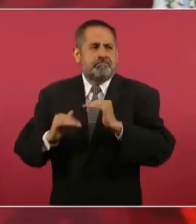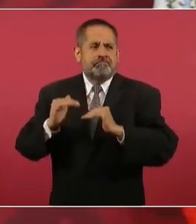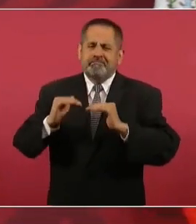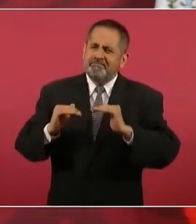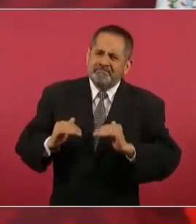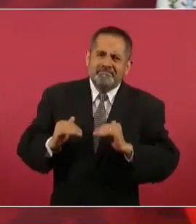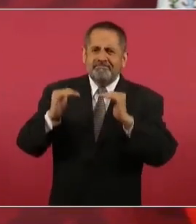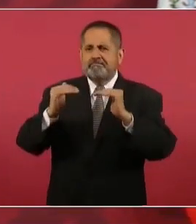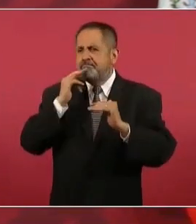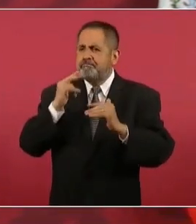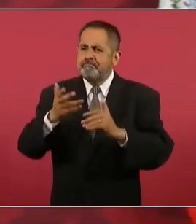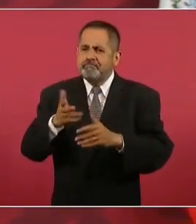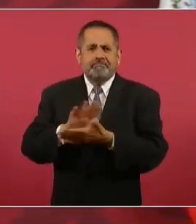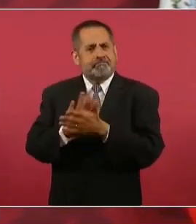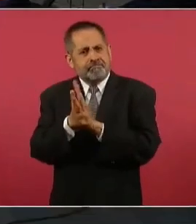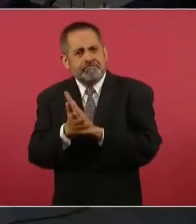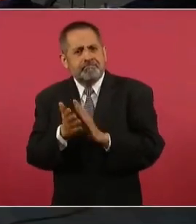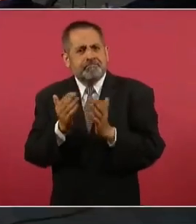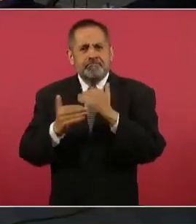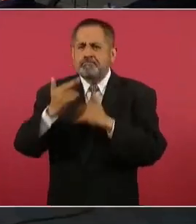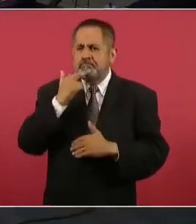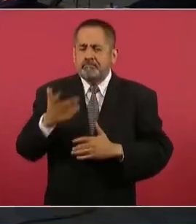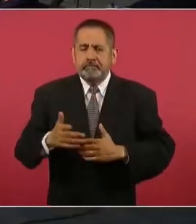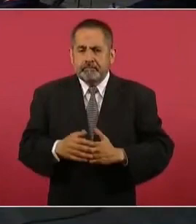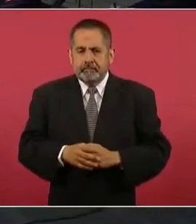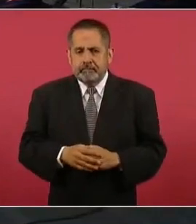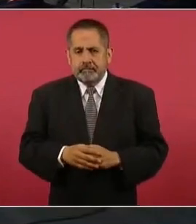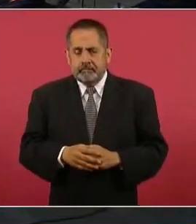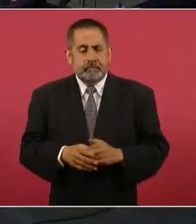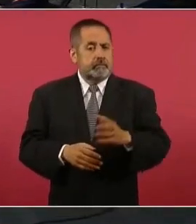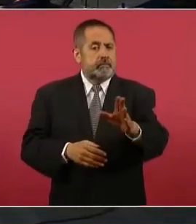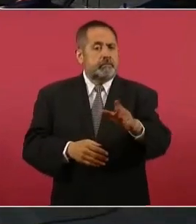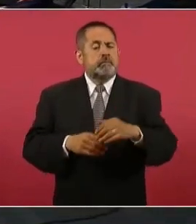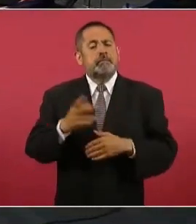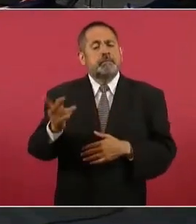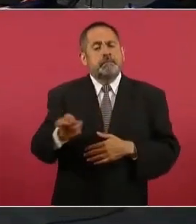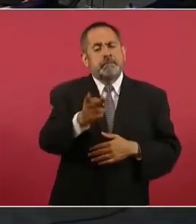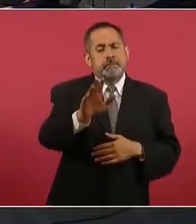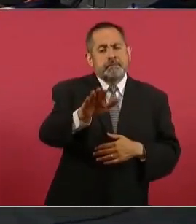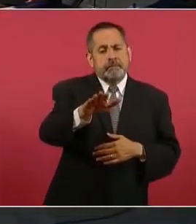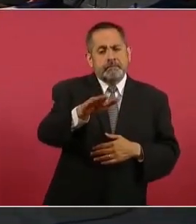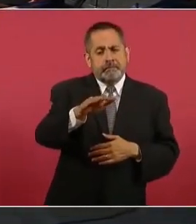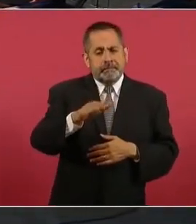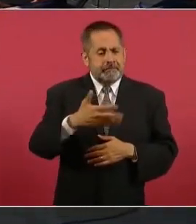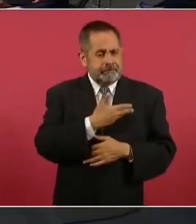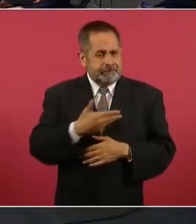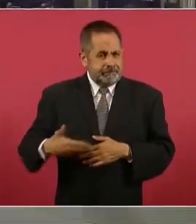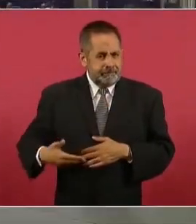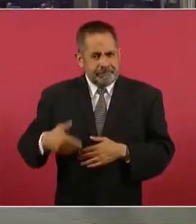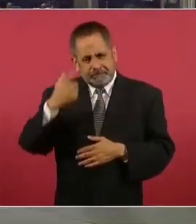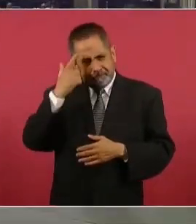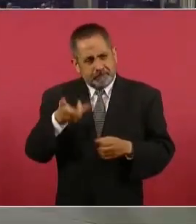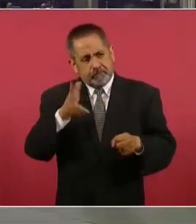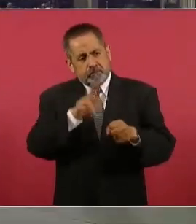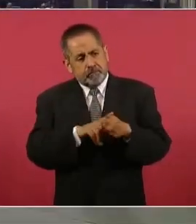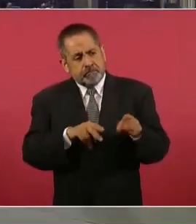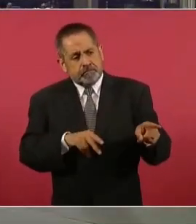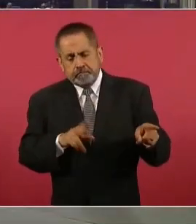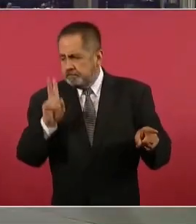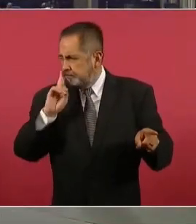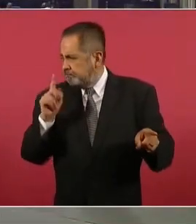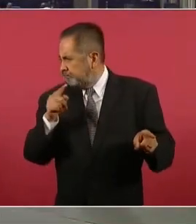salud pública del país. Presidente, respecto a lo del hospital, ¿qué dice usted que tendría que ser evaluado por los especialistas para ver si es